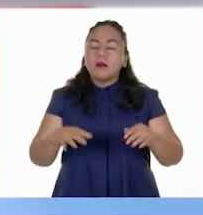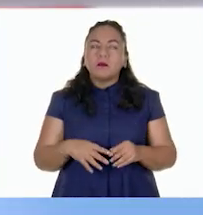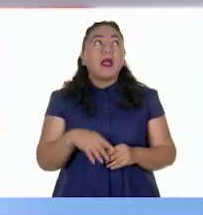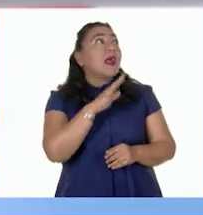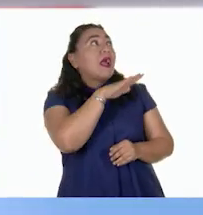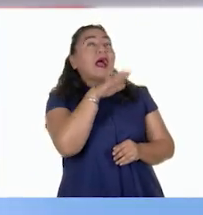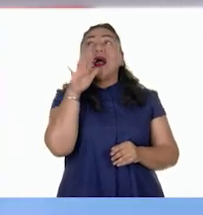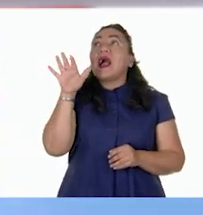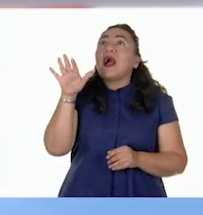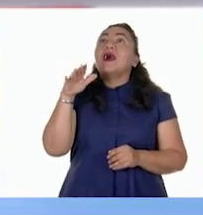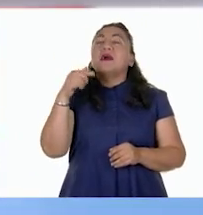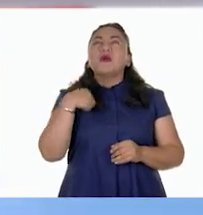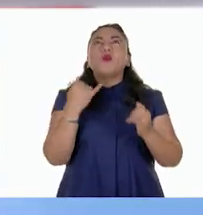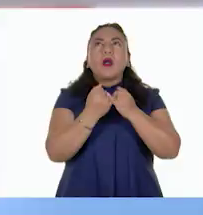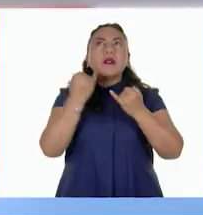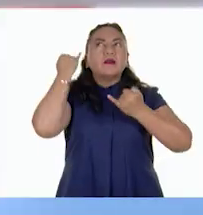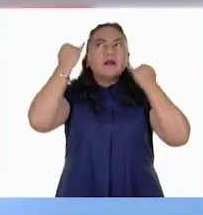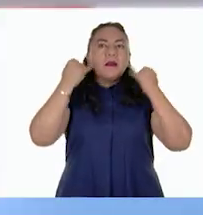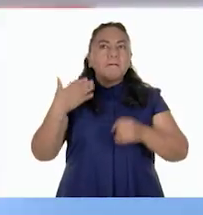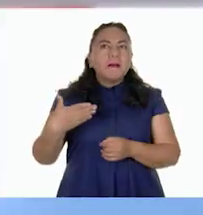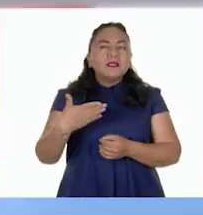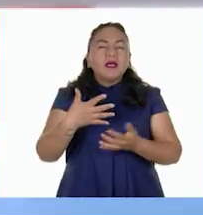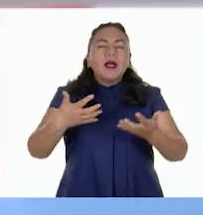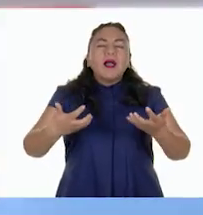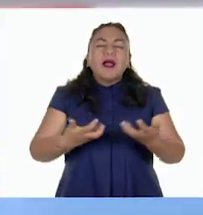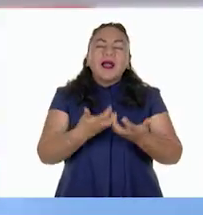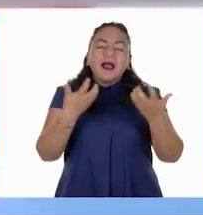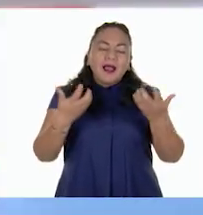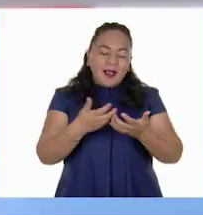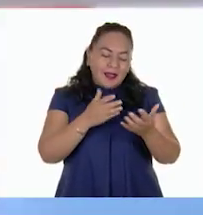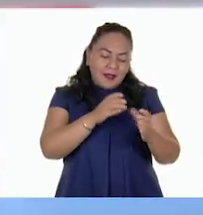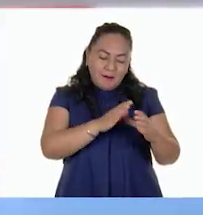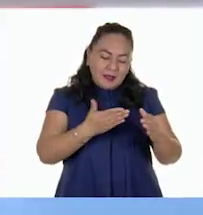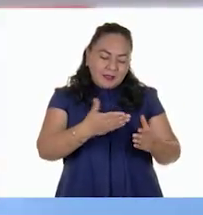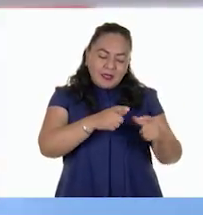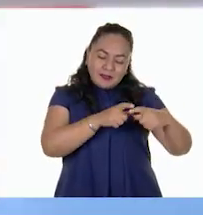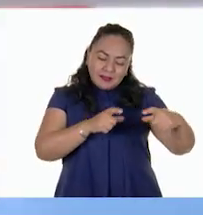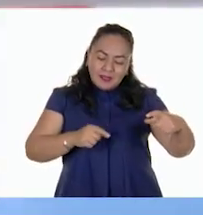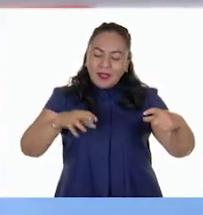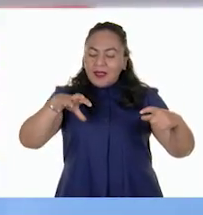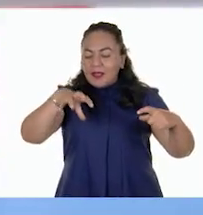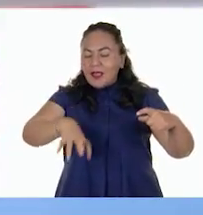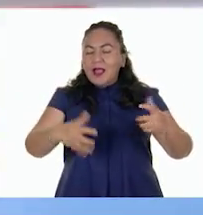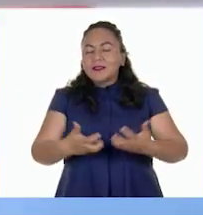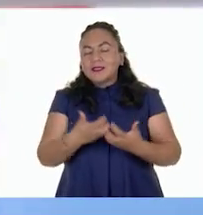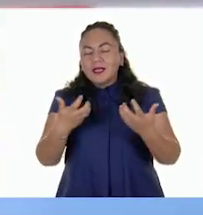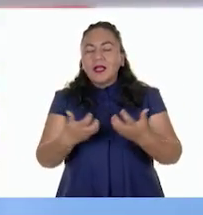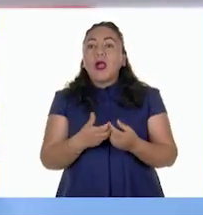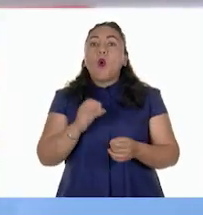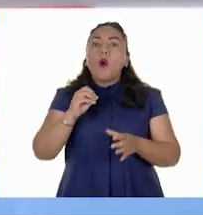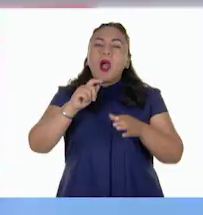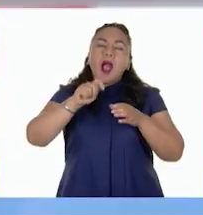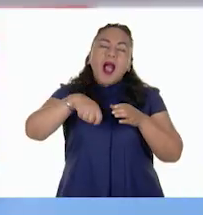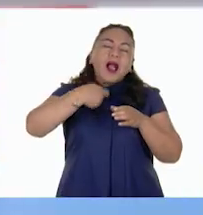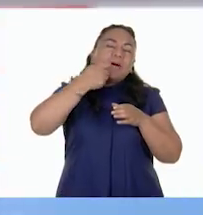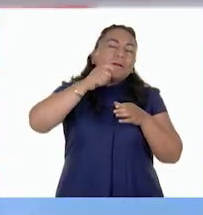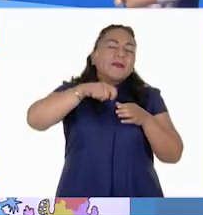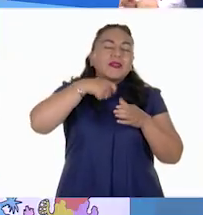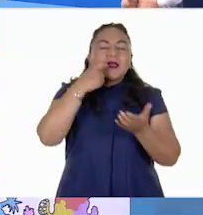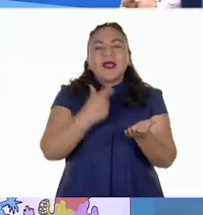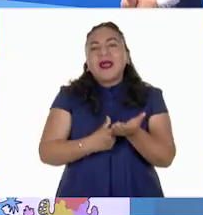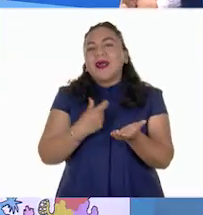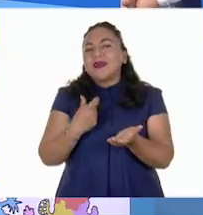También me imagino un pescado con ensalada y un cóctel de camarones. ¡A mí también!